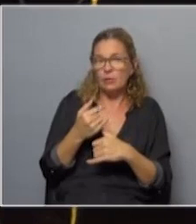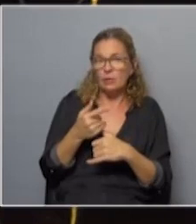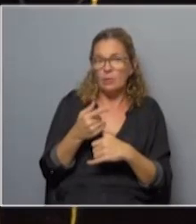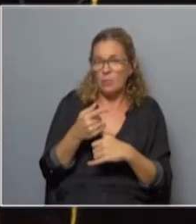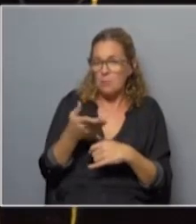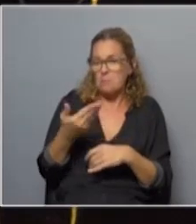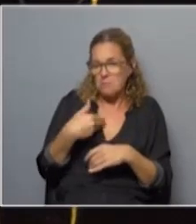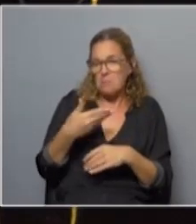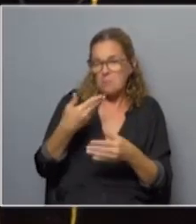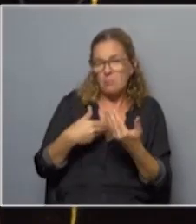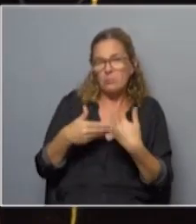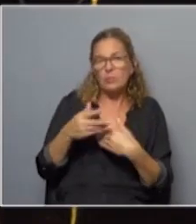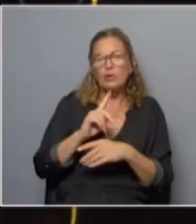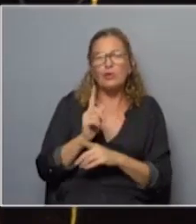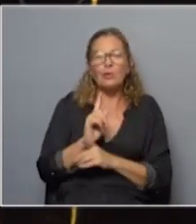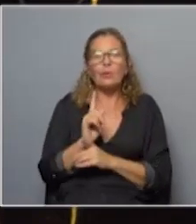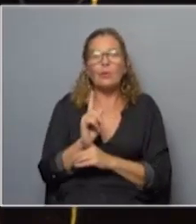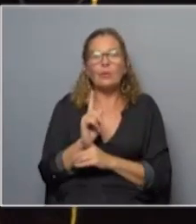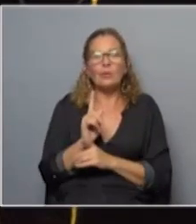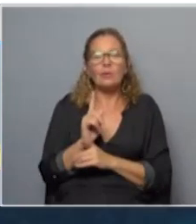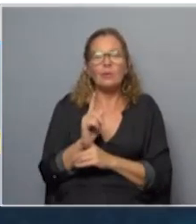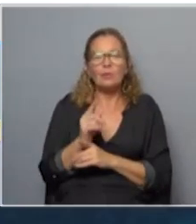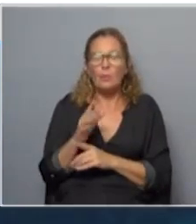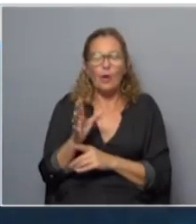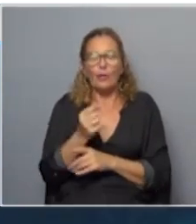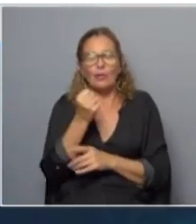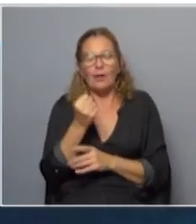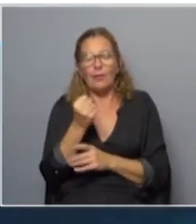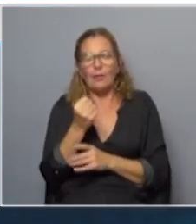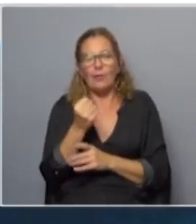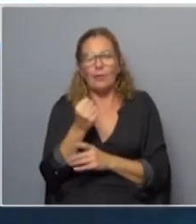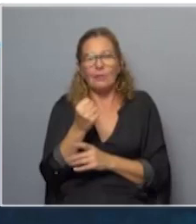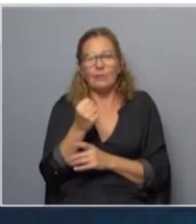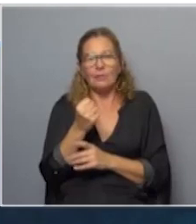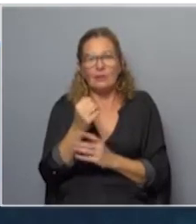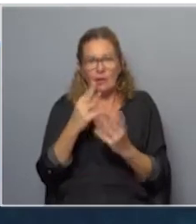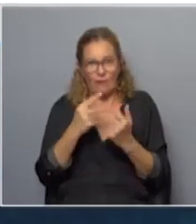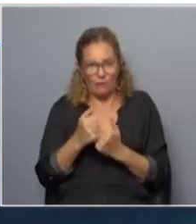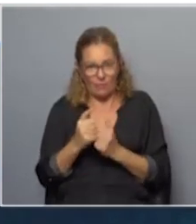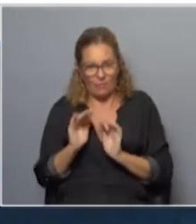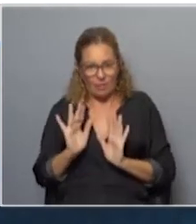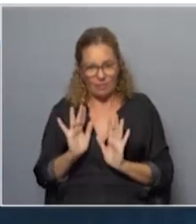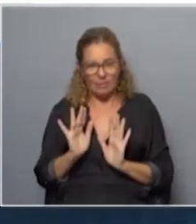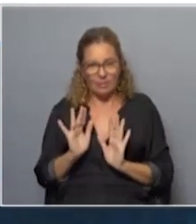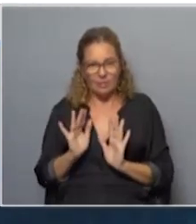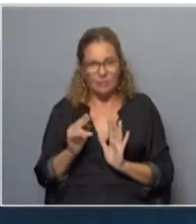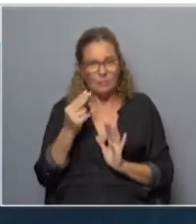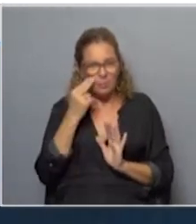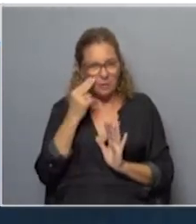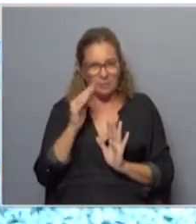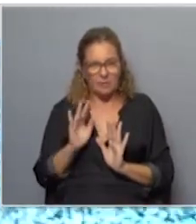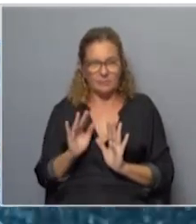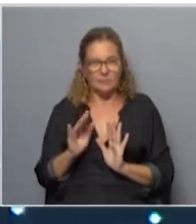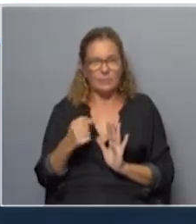regularidad o sea no no hemos encontrado desde el mecanismo este tipo de problemas